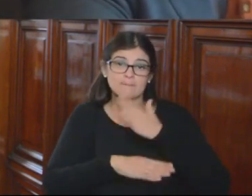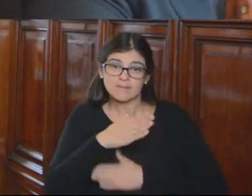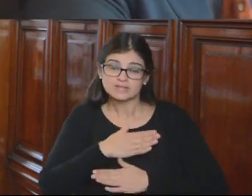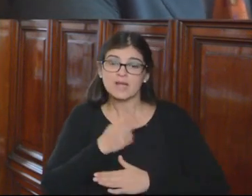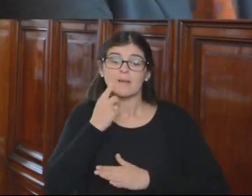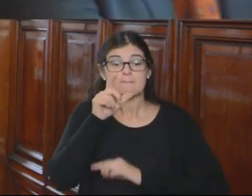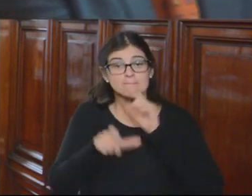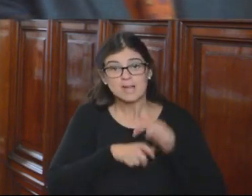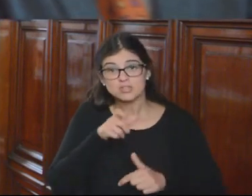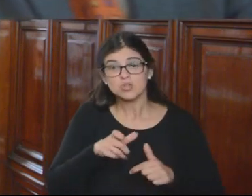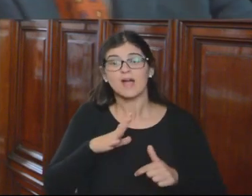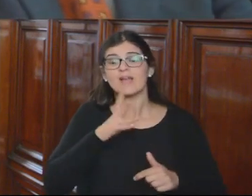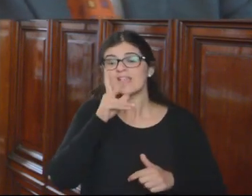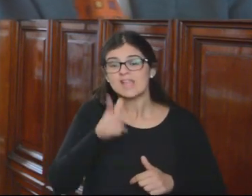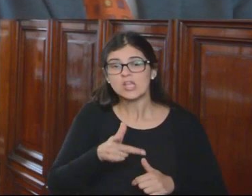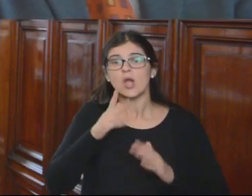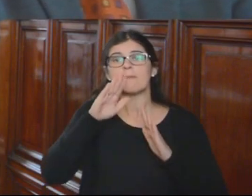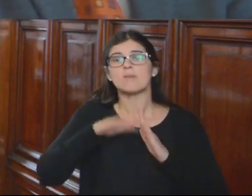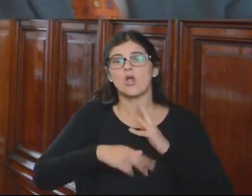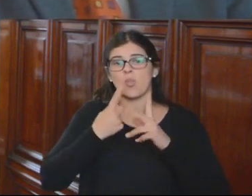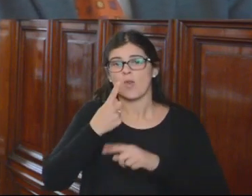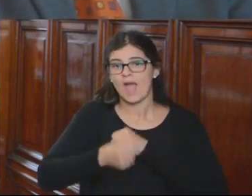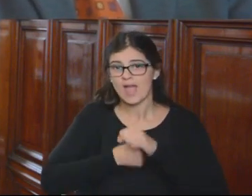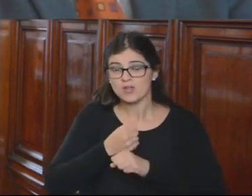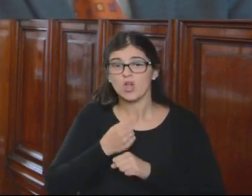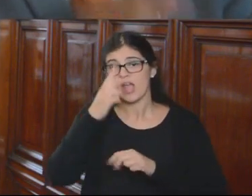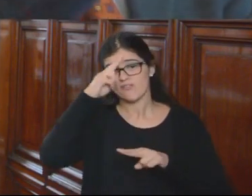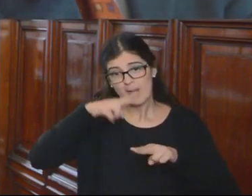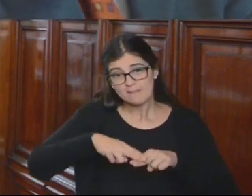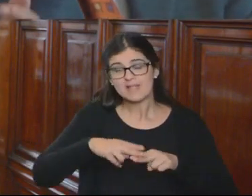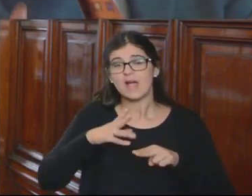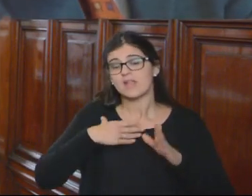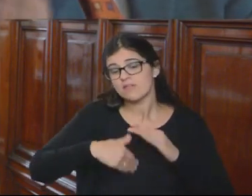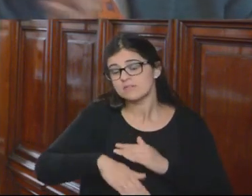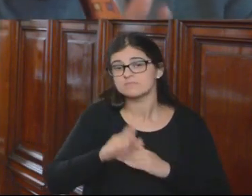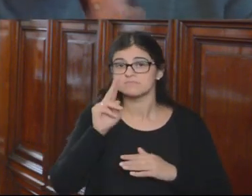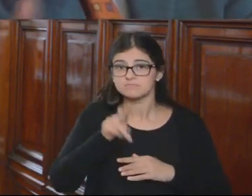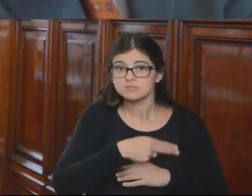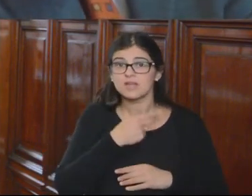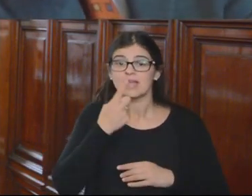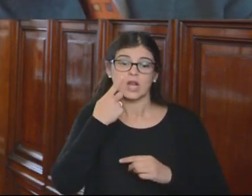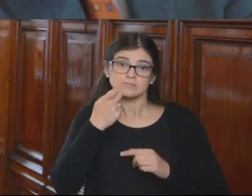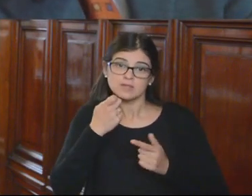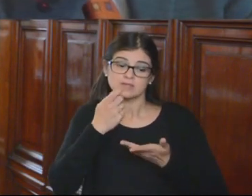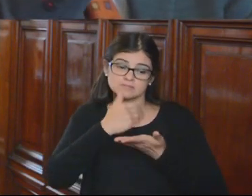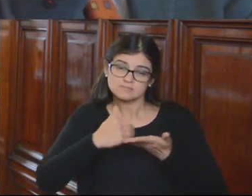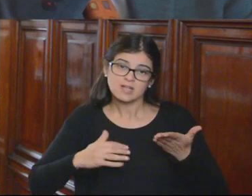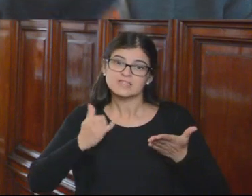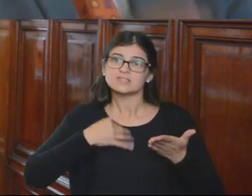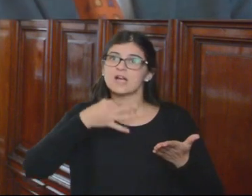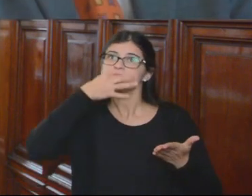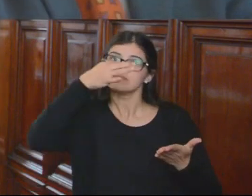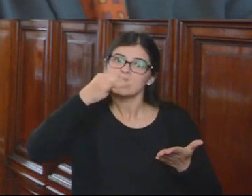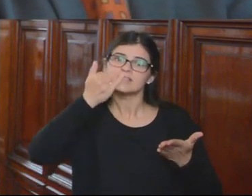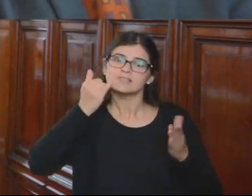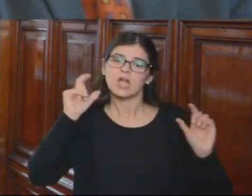que tienen hijos menores de un año, personas que tienen enfermedades terminales, que lo han hecho notar en los recursos revocatorios ante el Consejo de